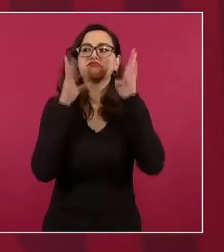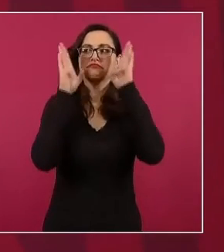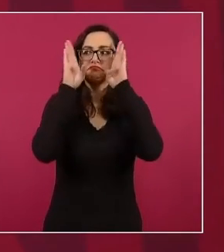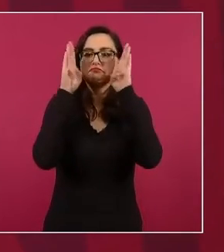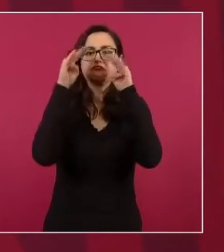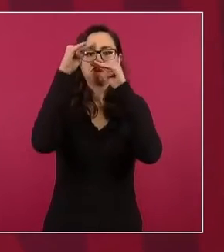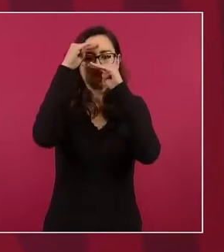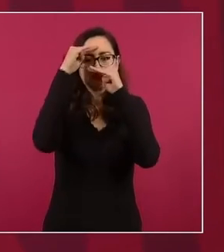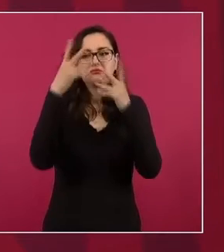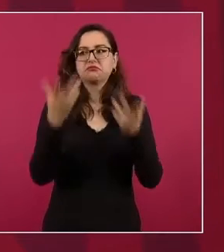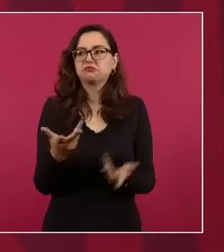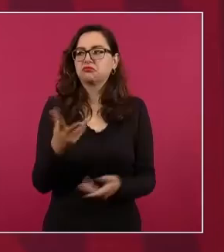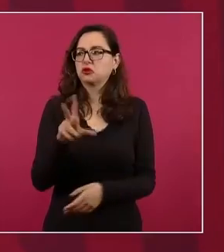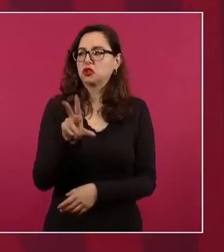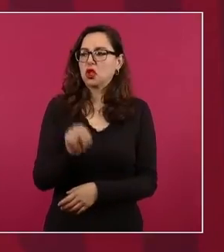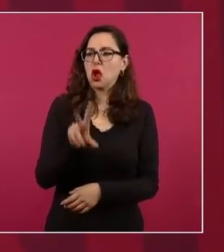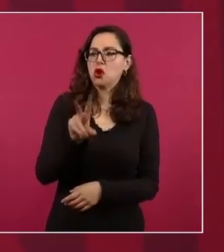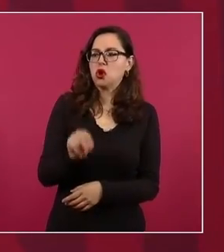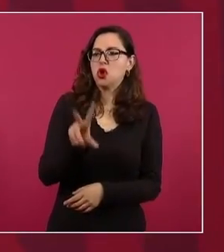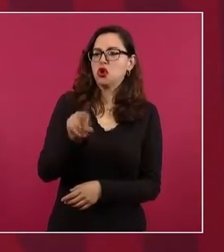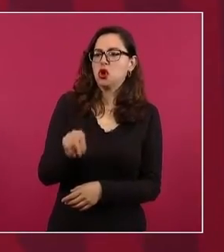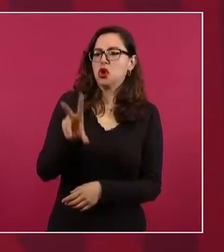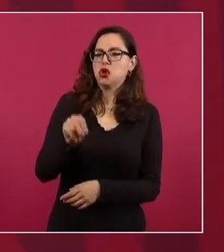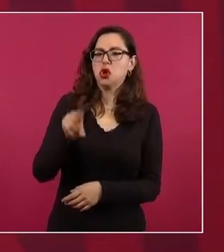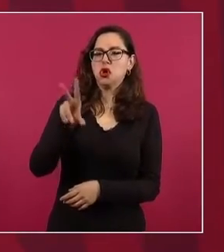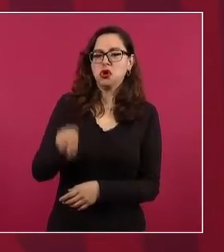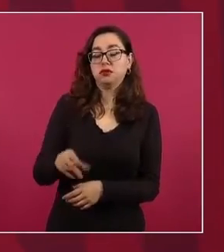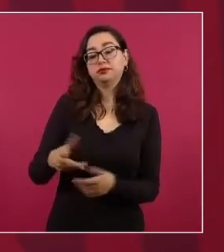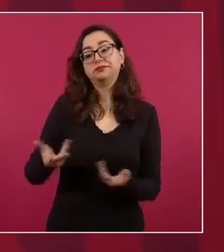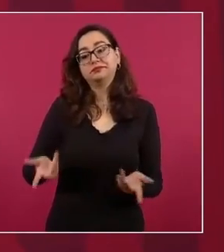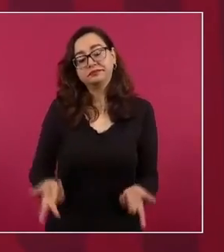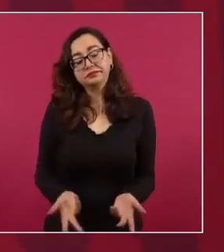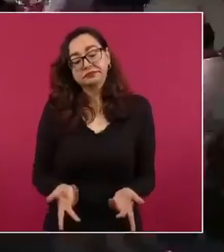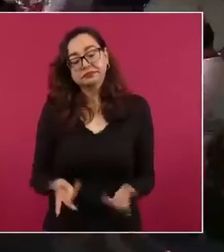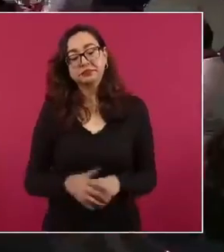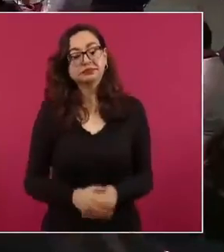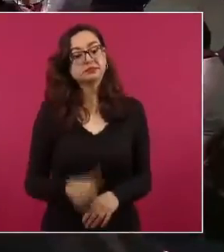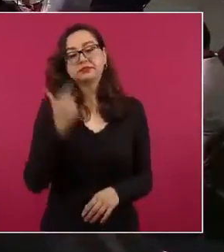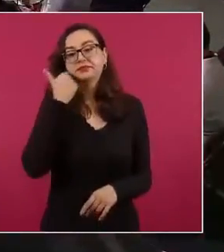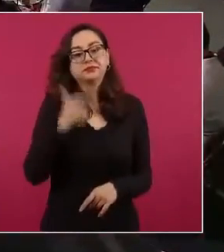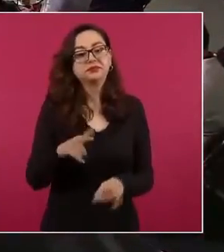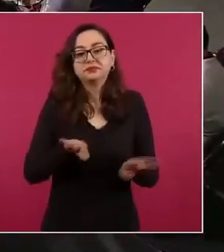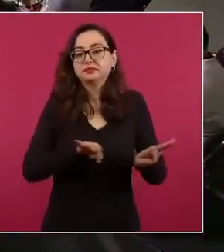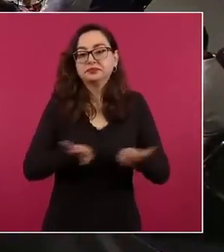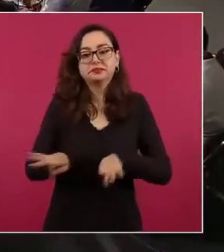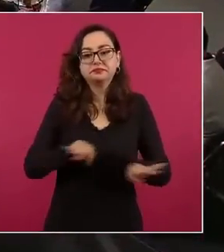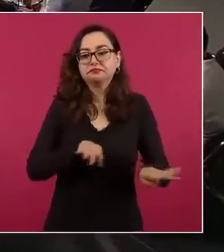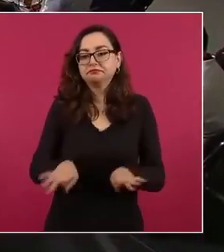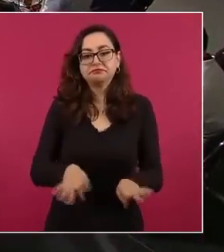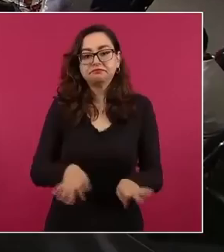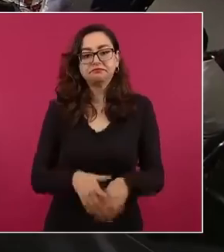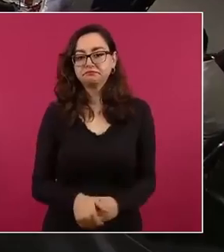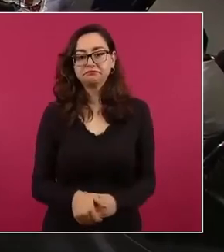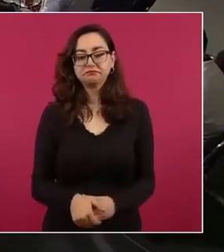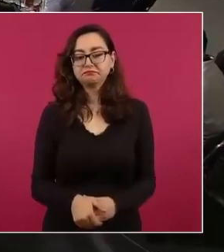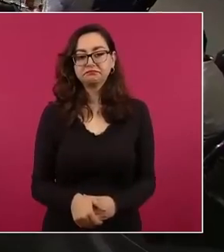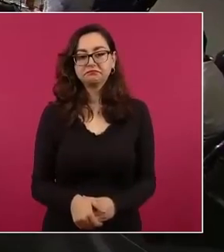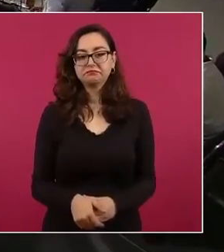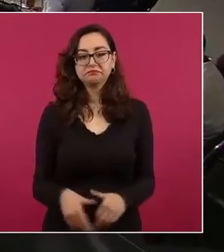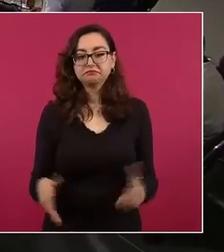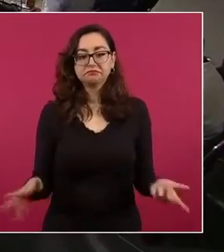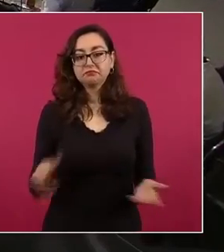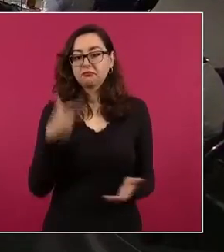aprobar nada, ni esto, ni algo